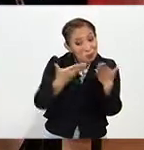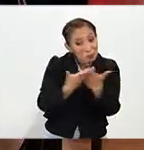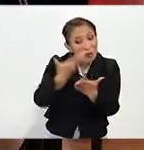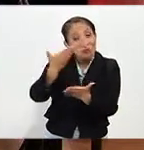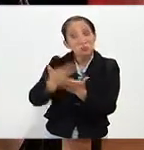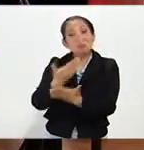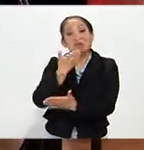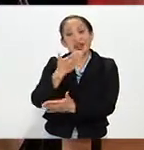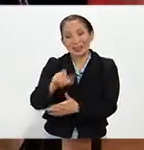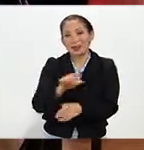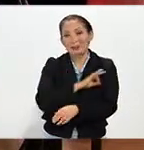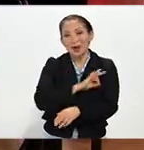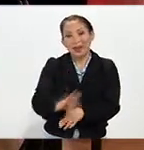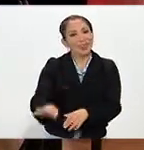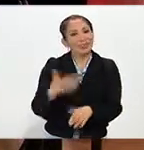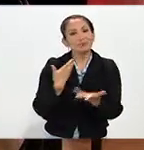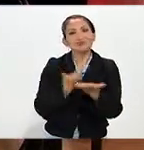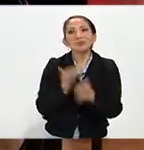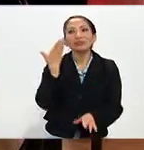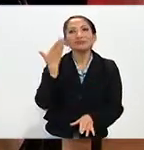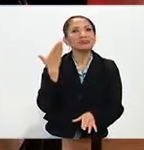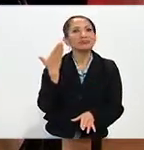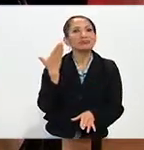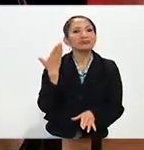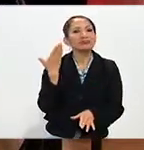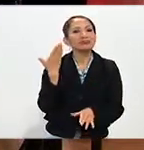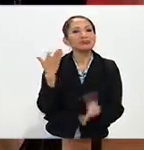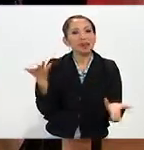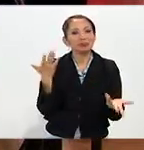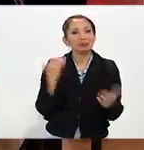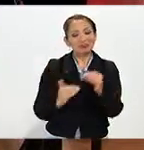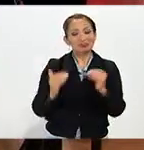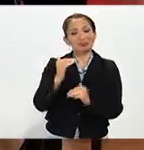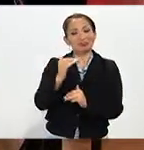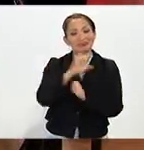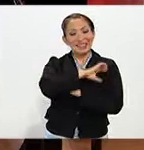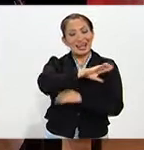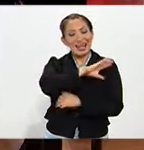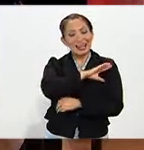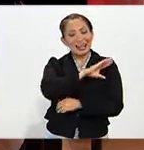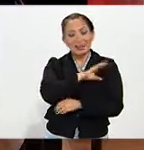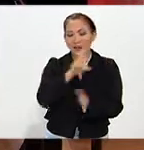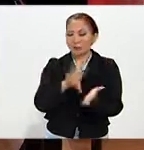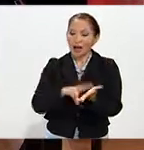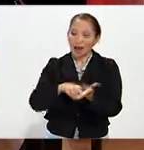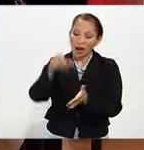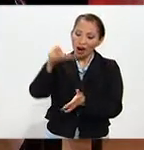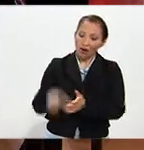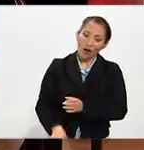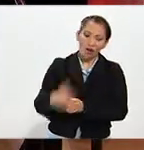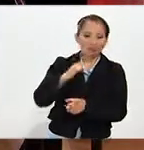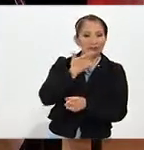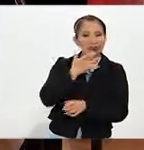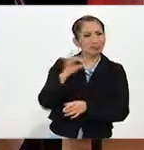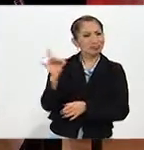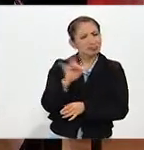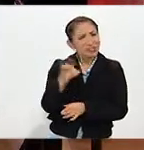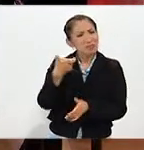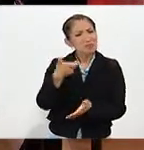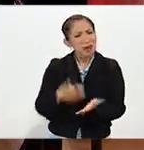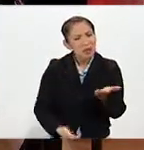y sobre todo eso que puedes dejar muy, pues, en alto el cariño, el valor de manera sencilla,